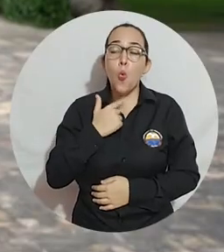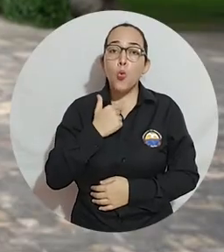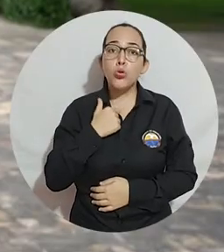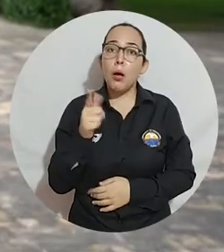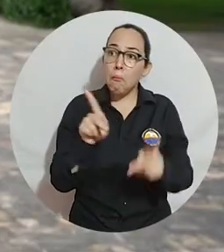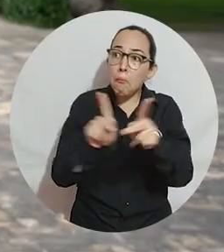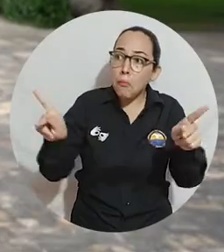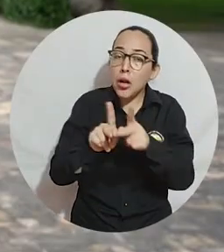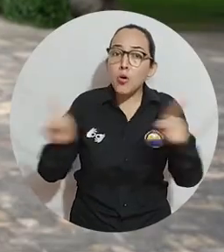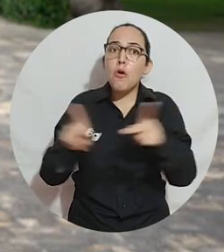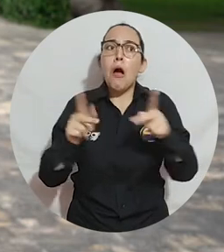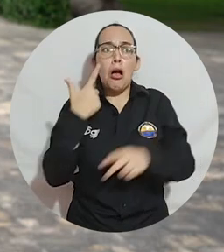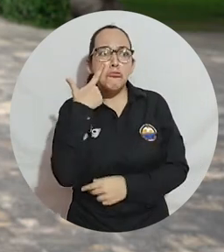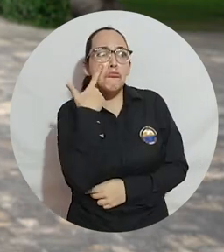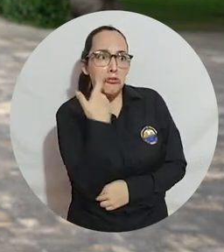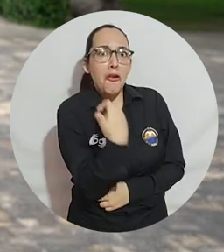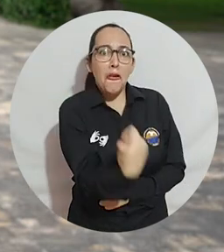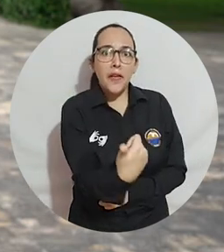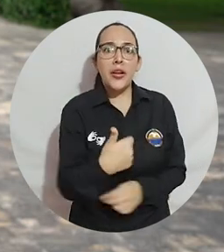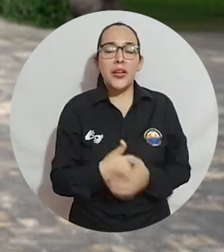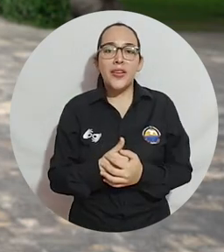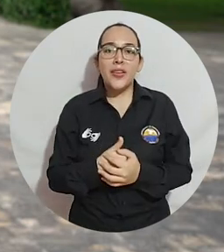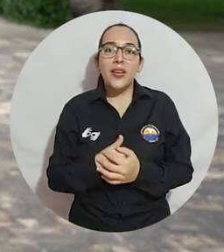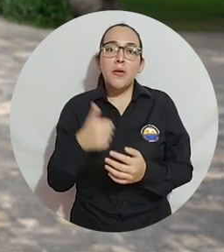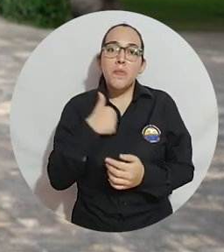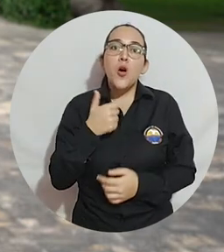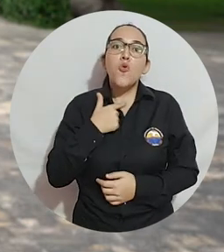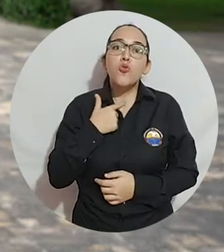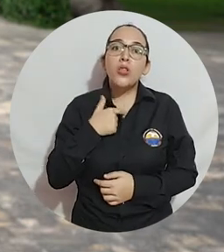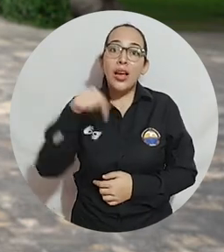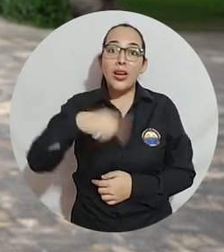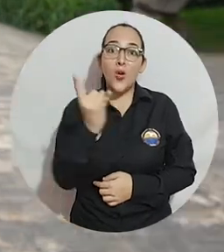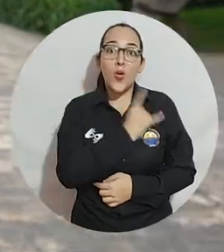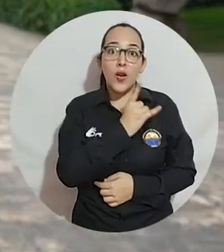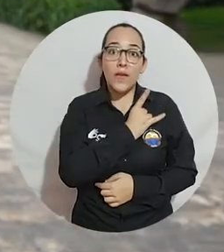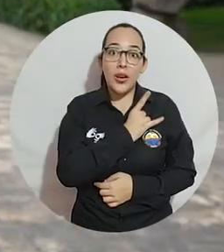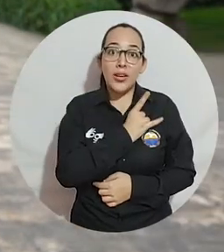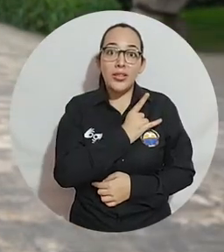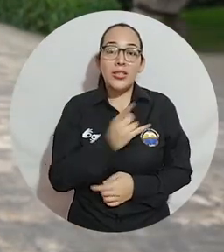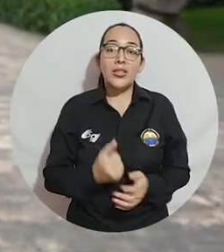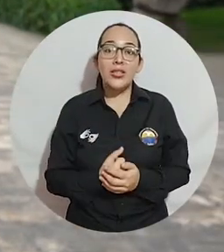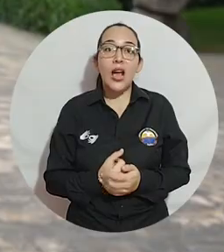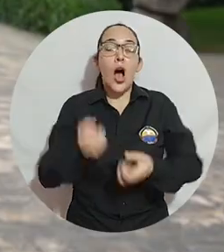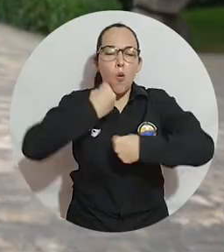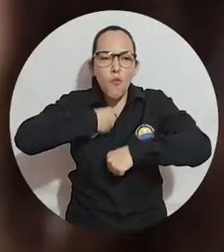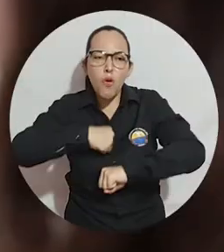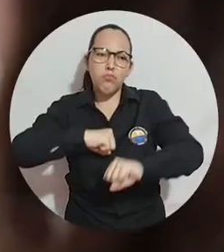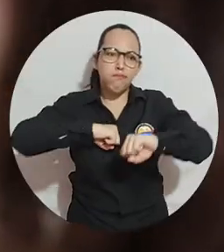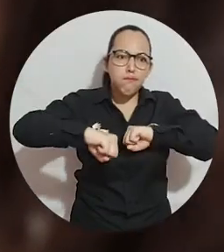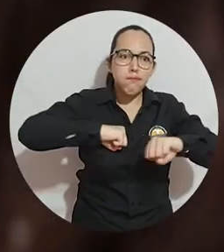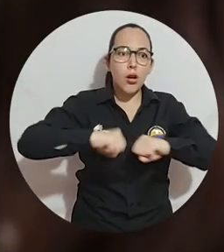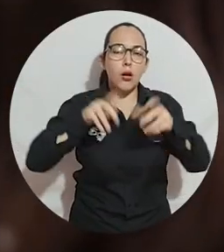gustado mucho la gente, es muy chévere y me ha gustado que la universidad pone mucho